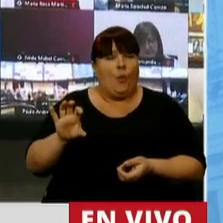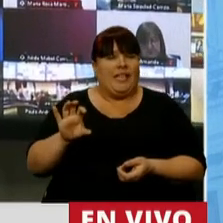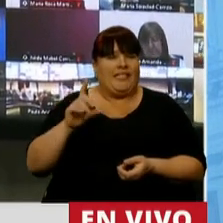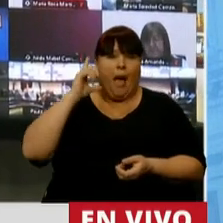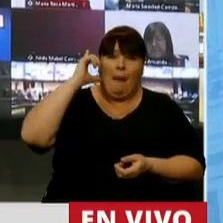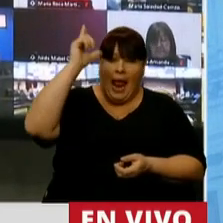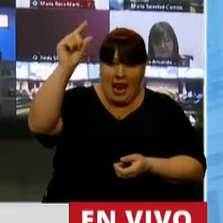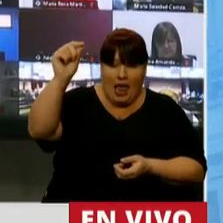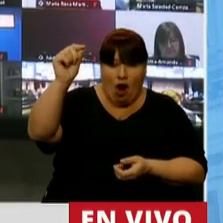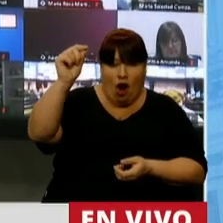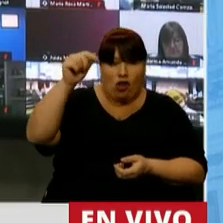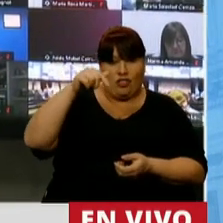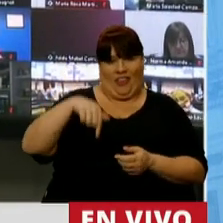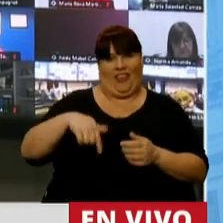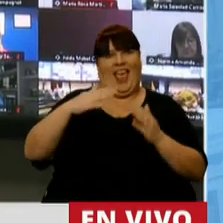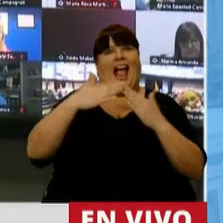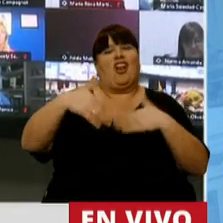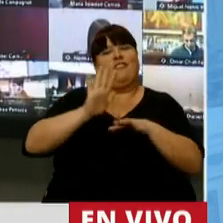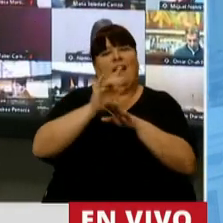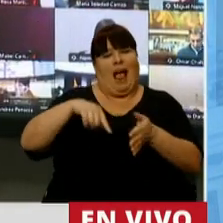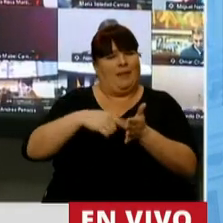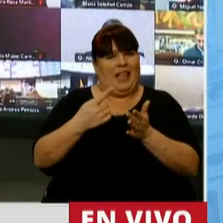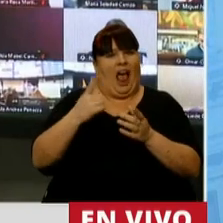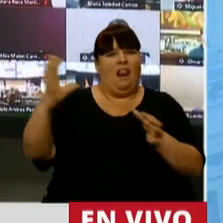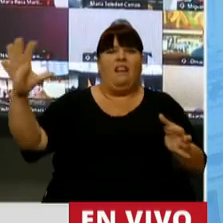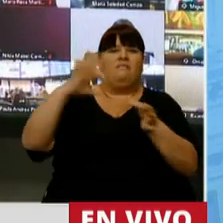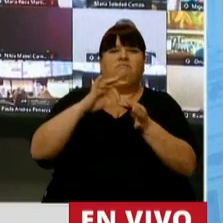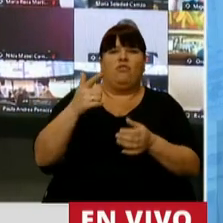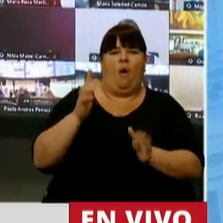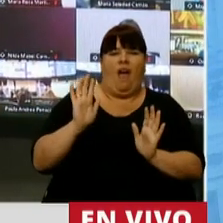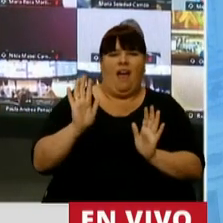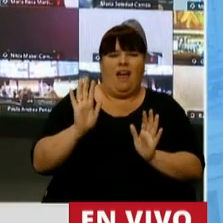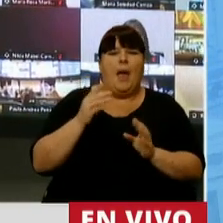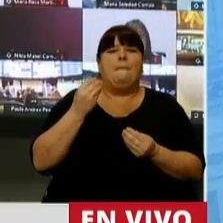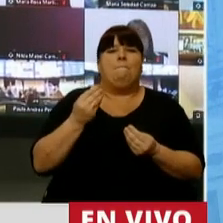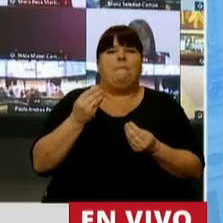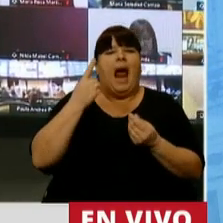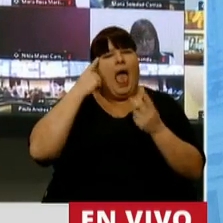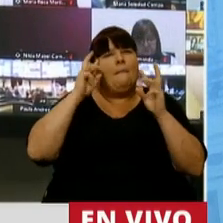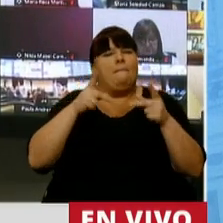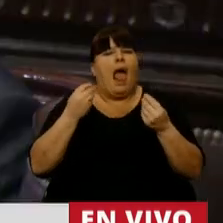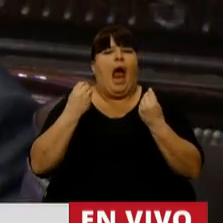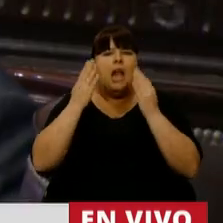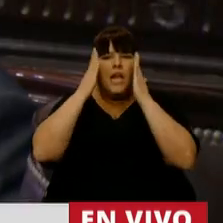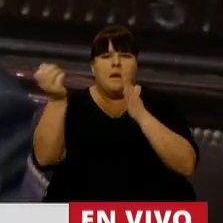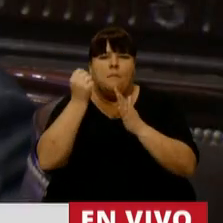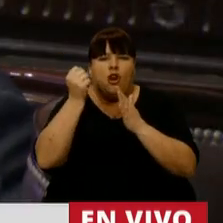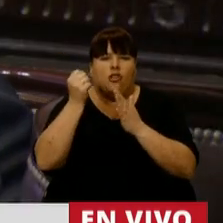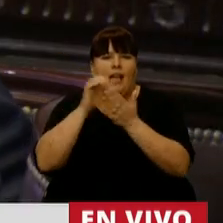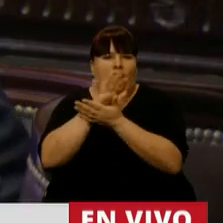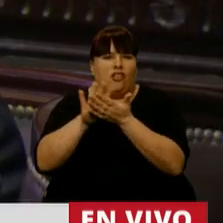alejadas están de la Casa Rosada evidentemente no son vinculantes a la hora de definir las prioridades